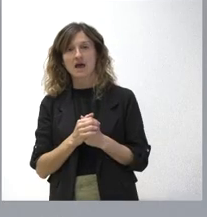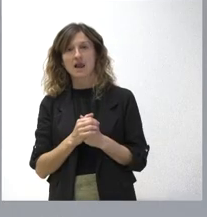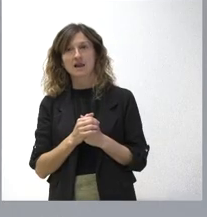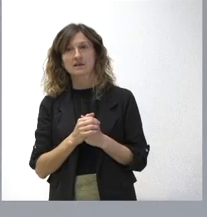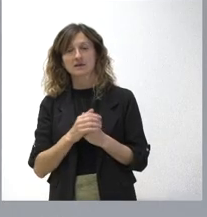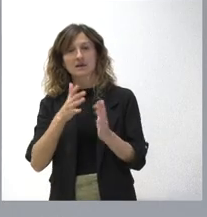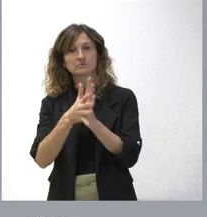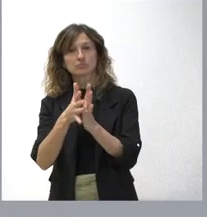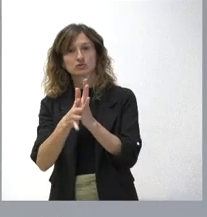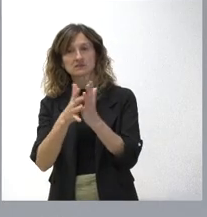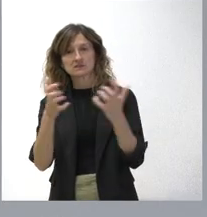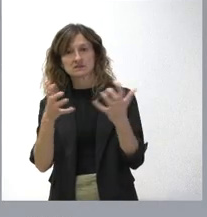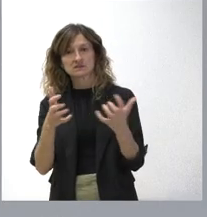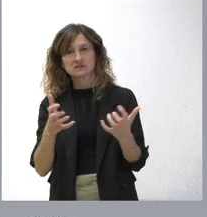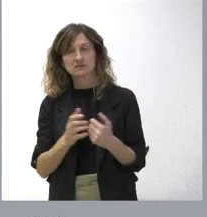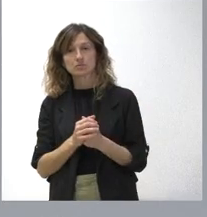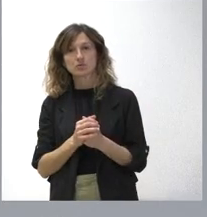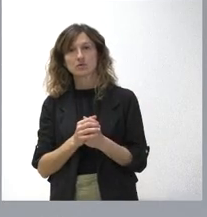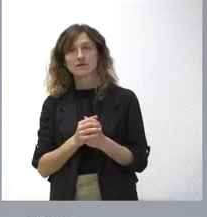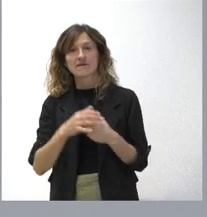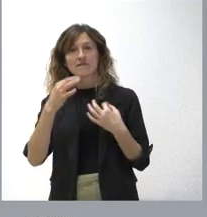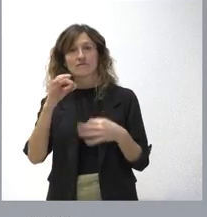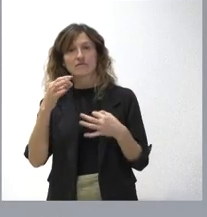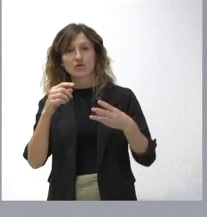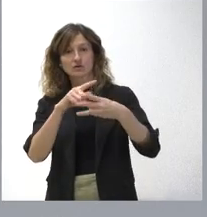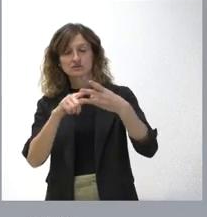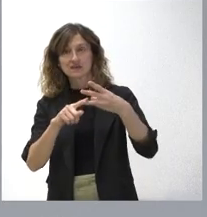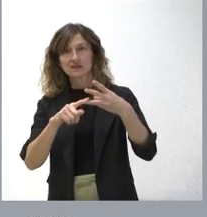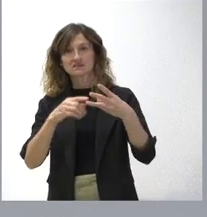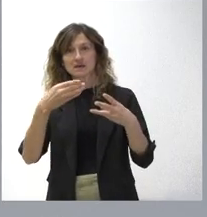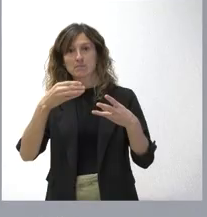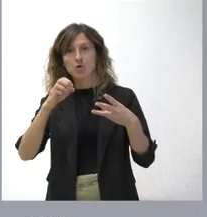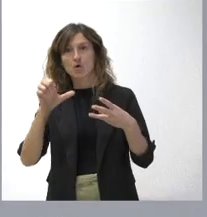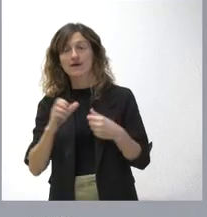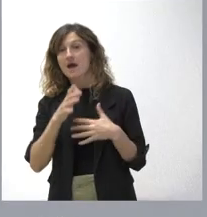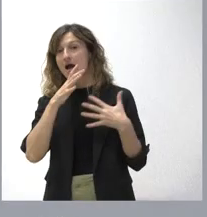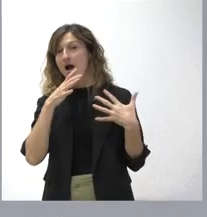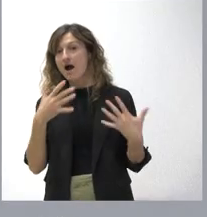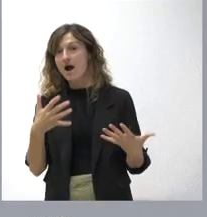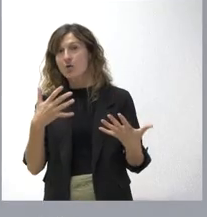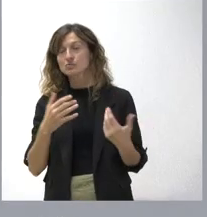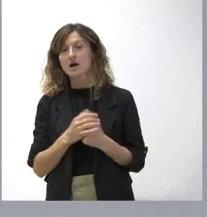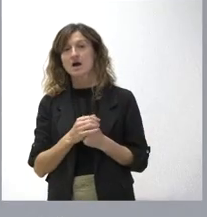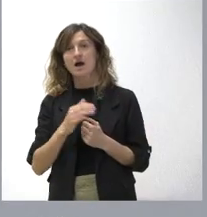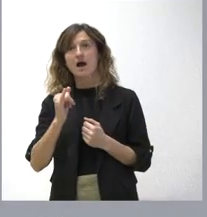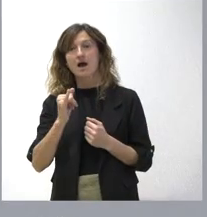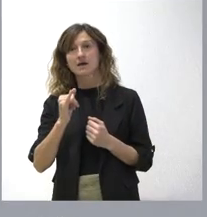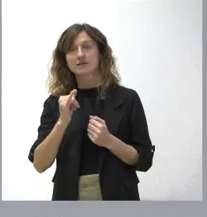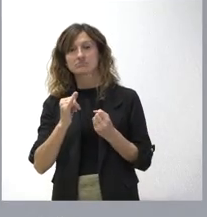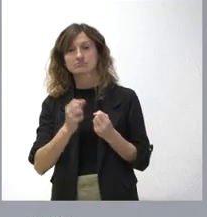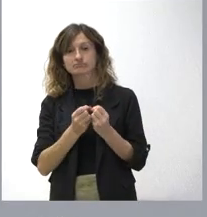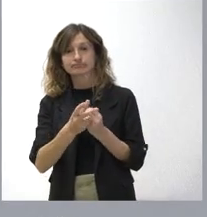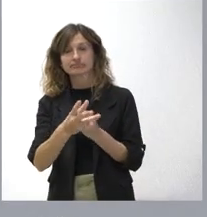de tres folios de boletín oficial del Estado y la actual tiene un expositivo de